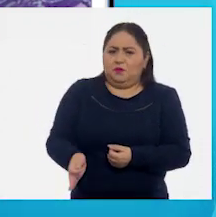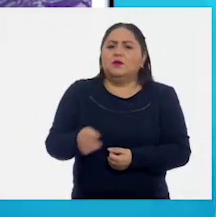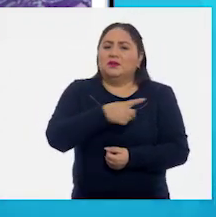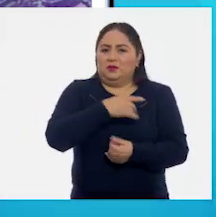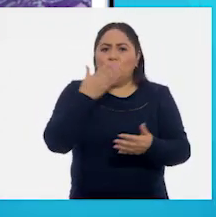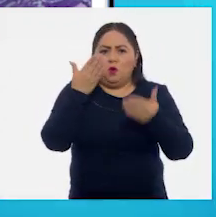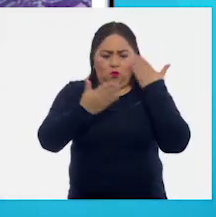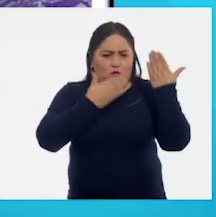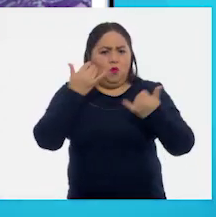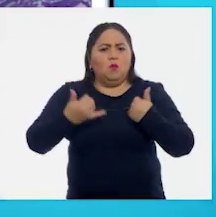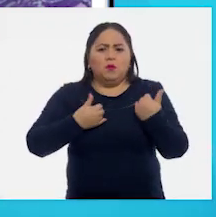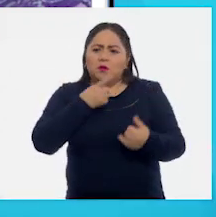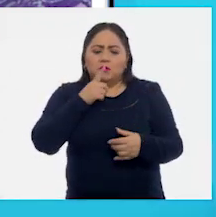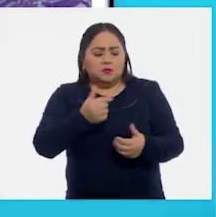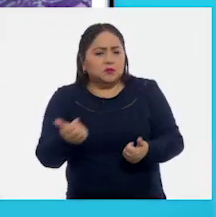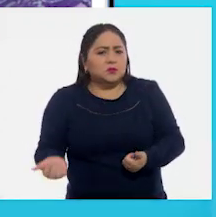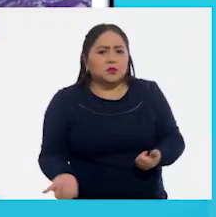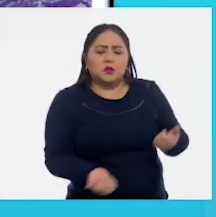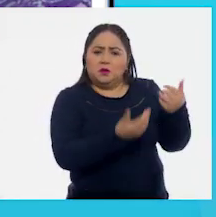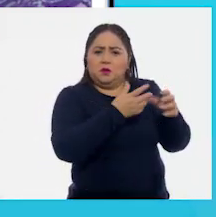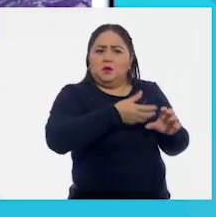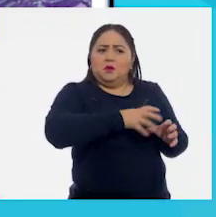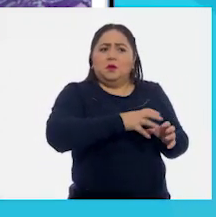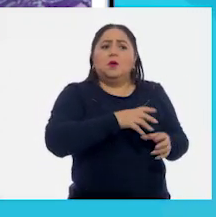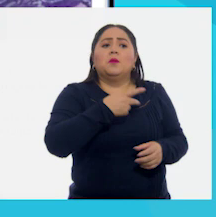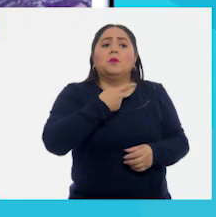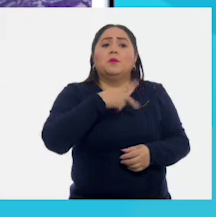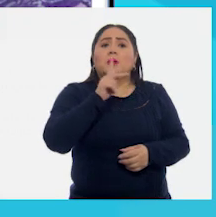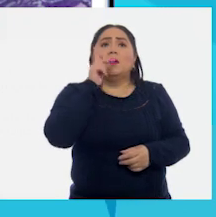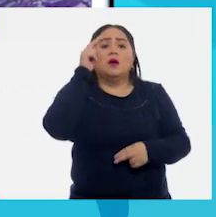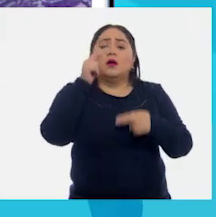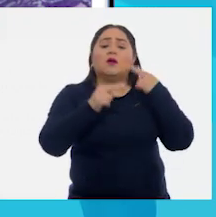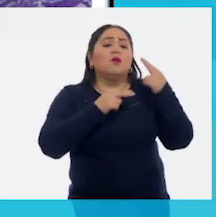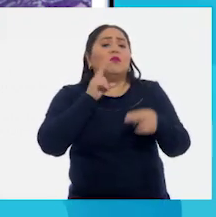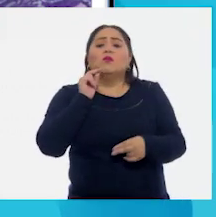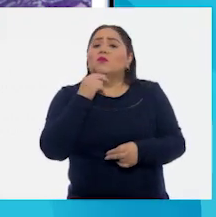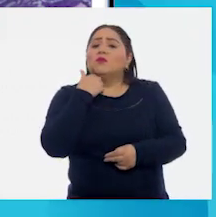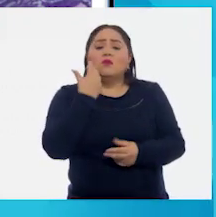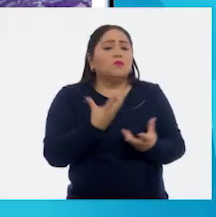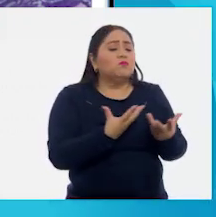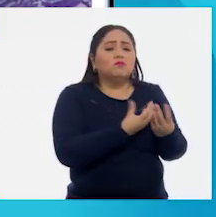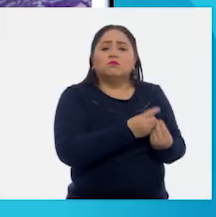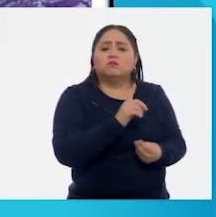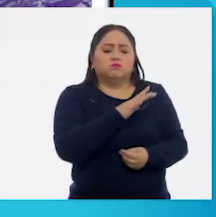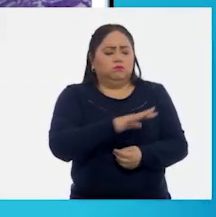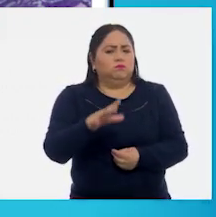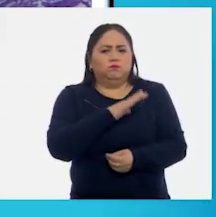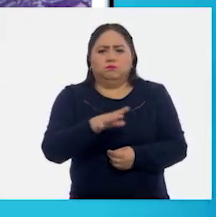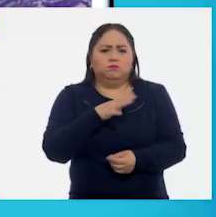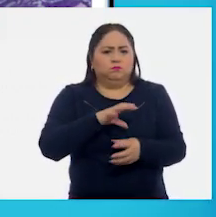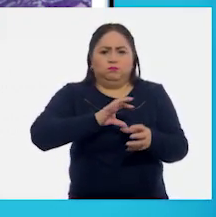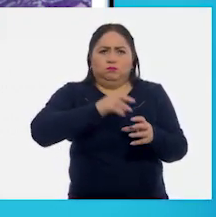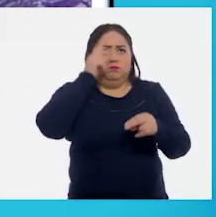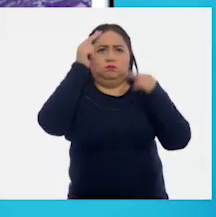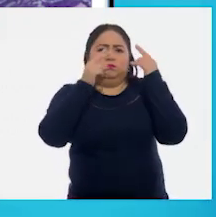estudiante aceptó y se la llevó, pero la nube no se quería ir con él. Entonces se empezó a mover y a